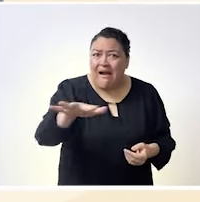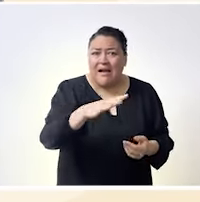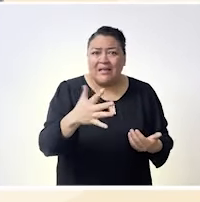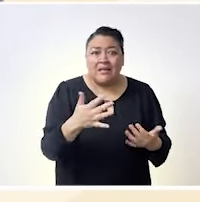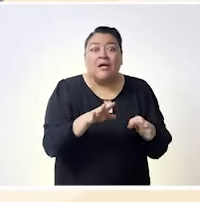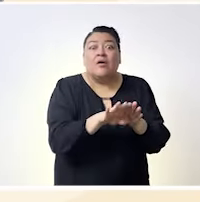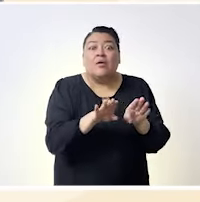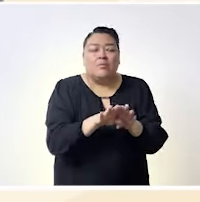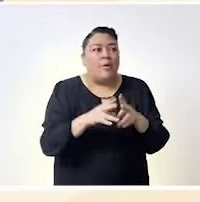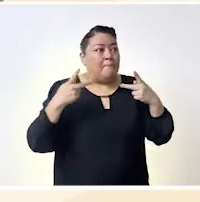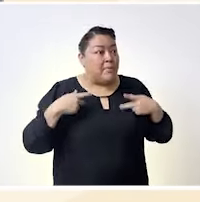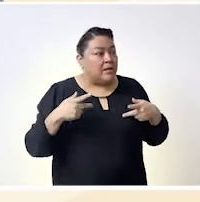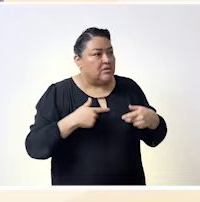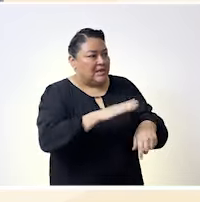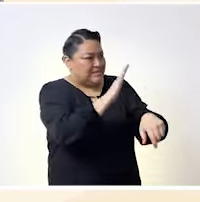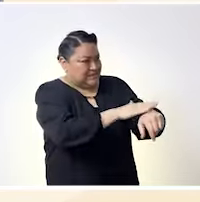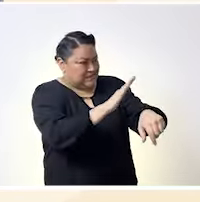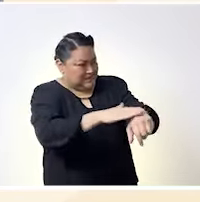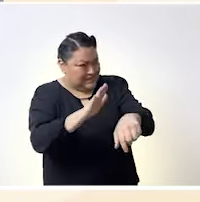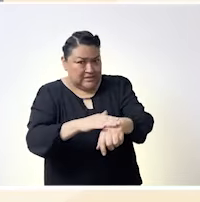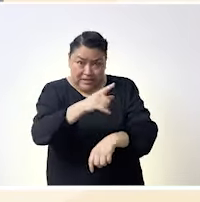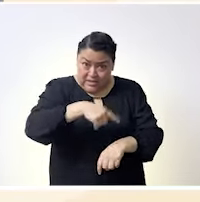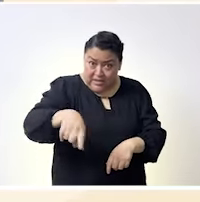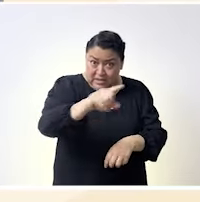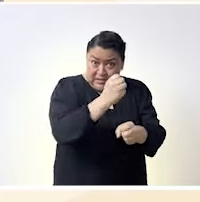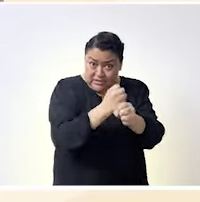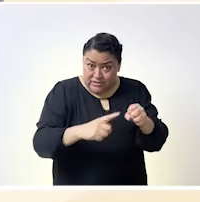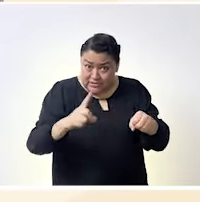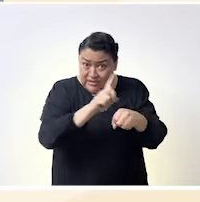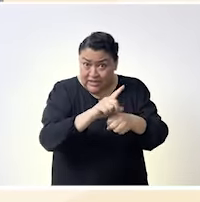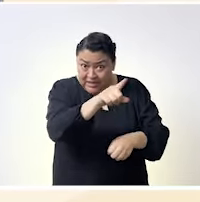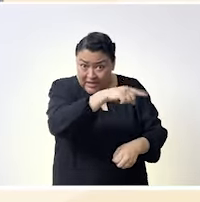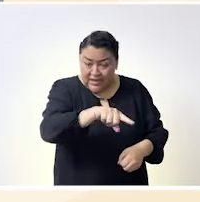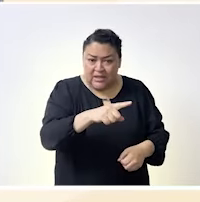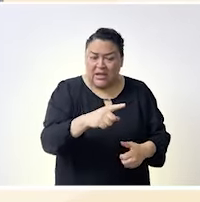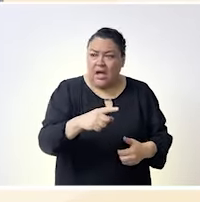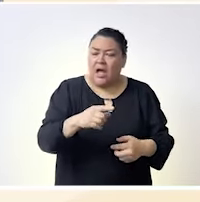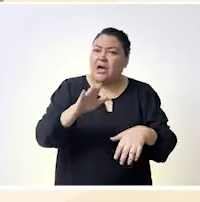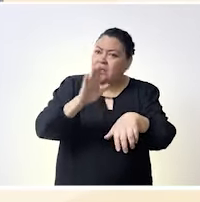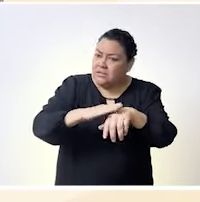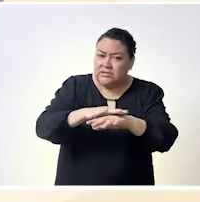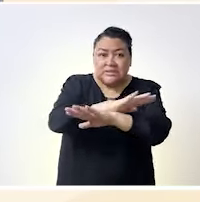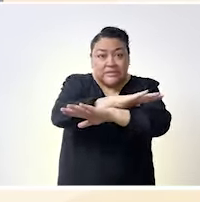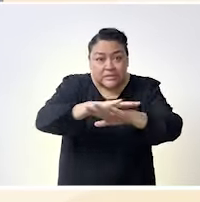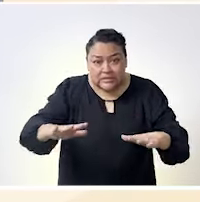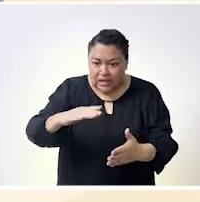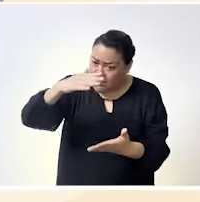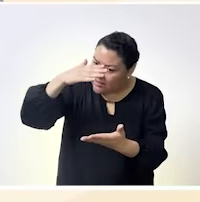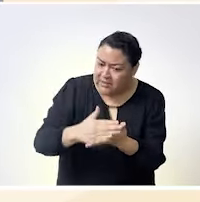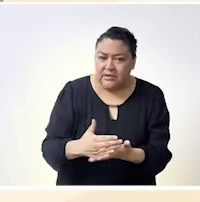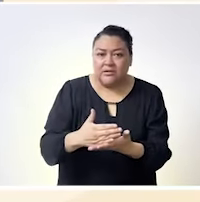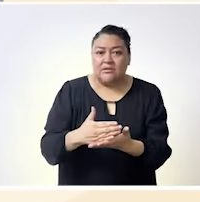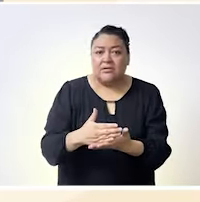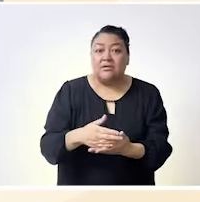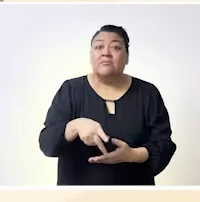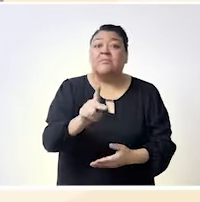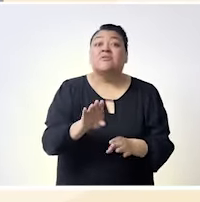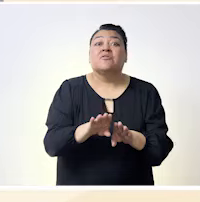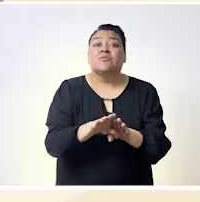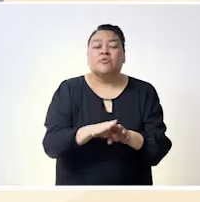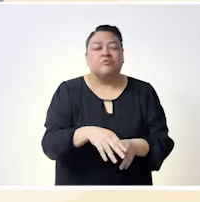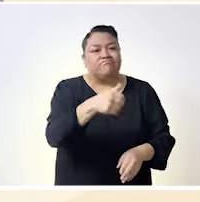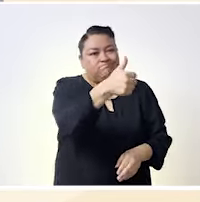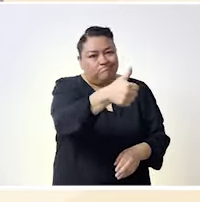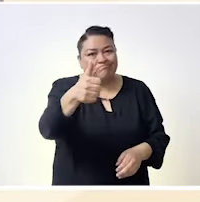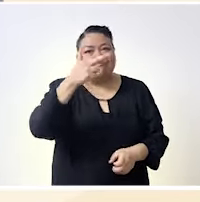más se requeriría para que la sociedad en su punto salga y diga no más pero es un